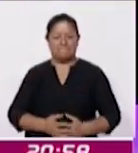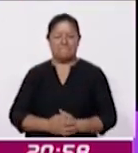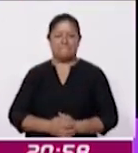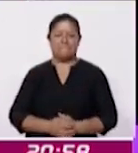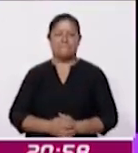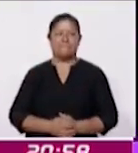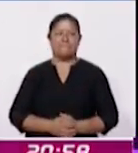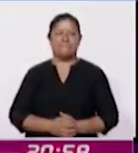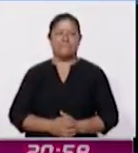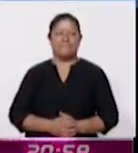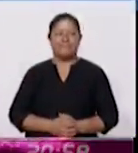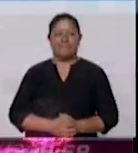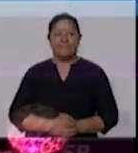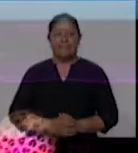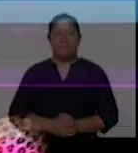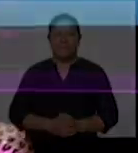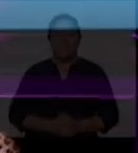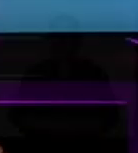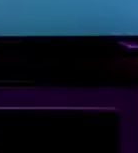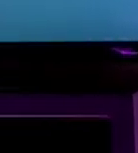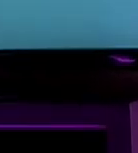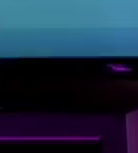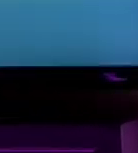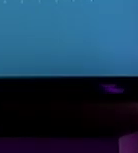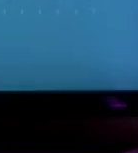Chau Chau Chau Chau Chau Chau